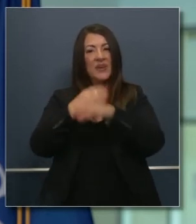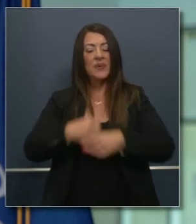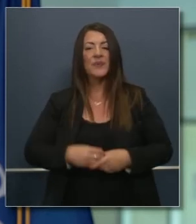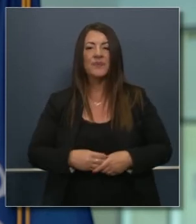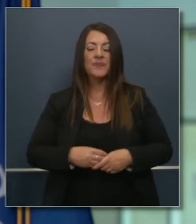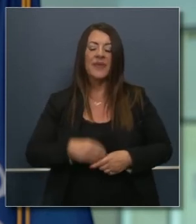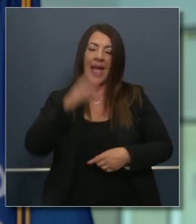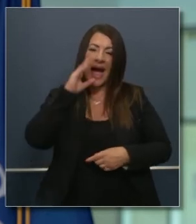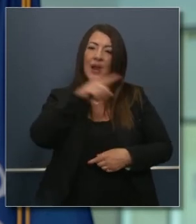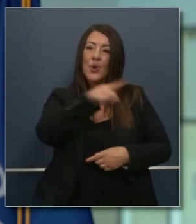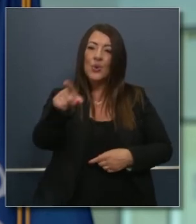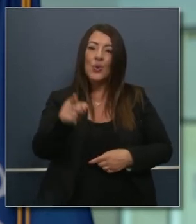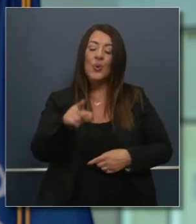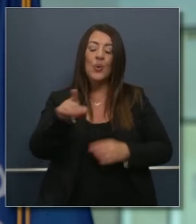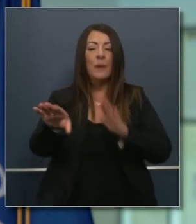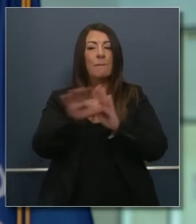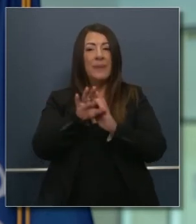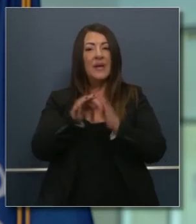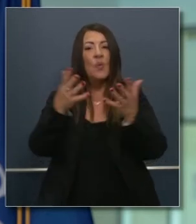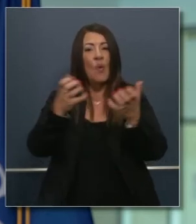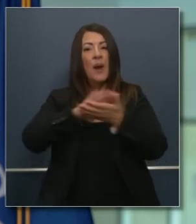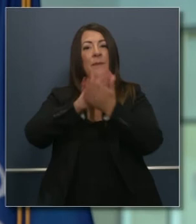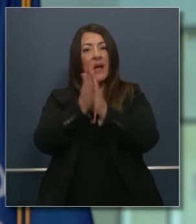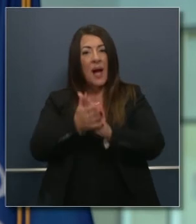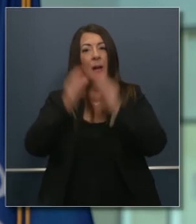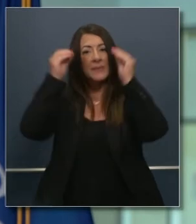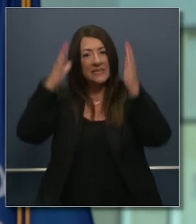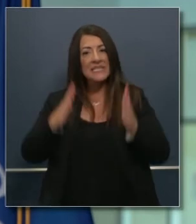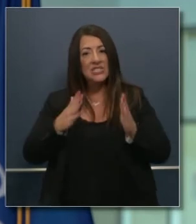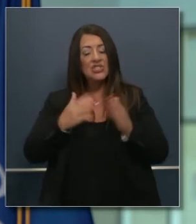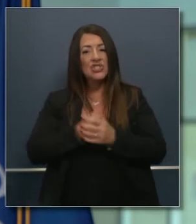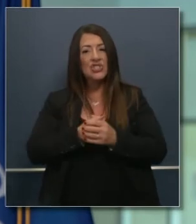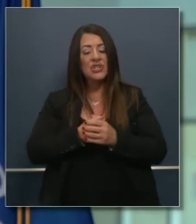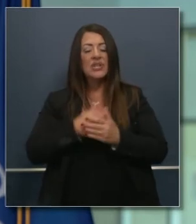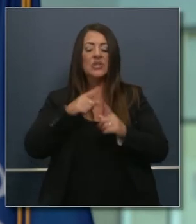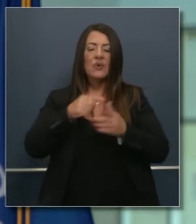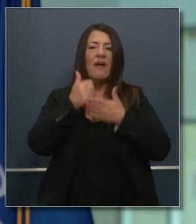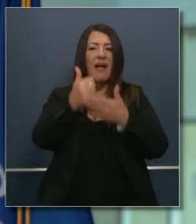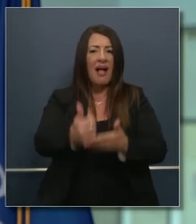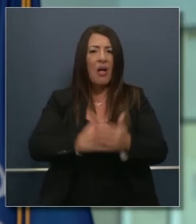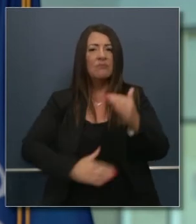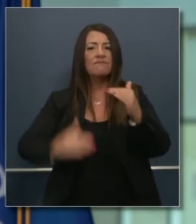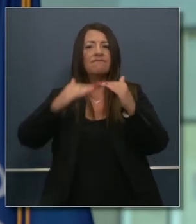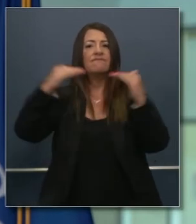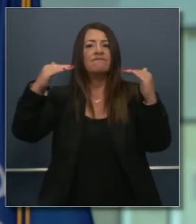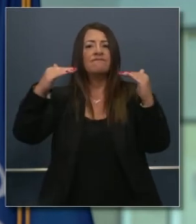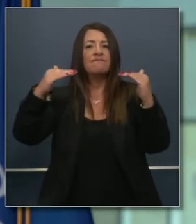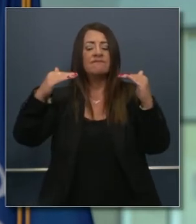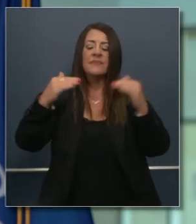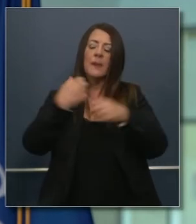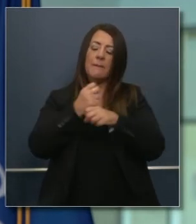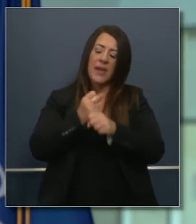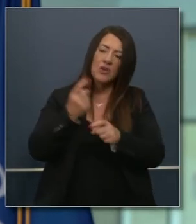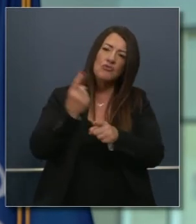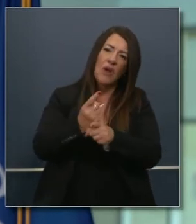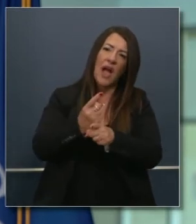yo sé que todos entraron en la educación por razones de igualdad para resolver